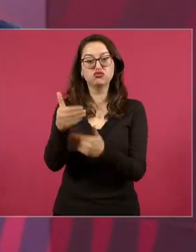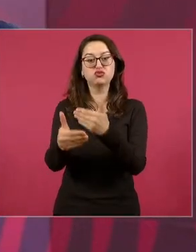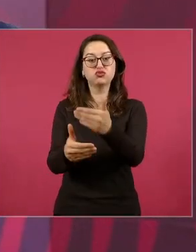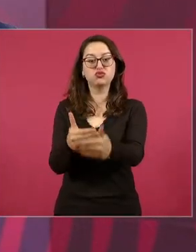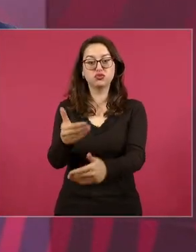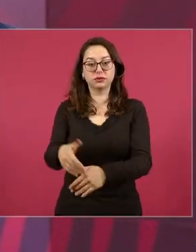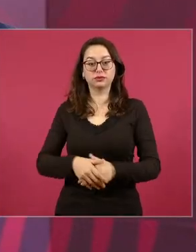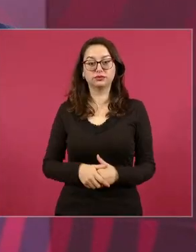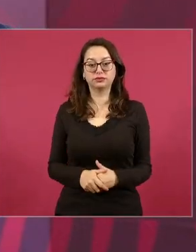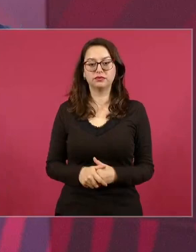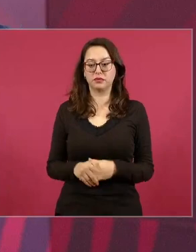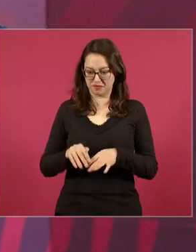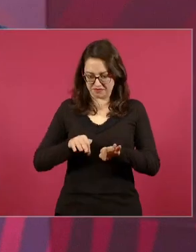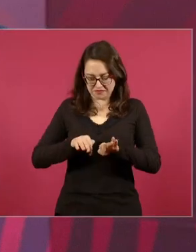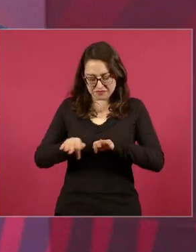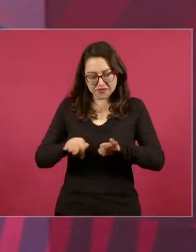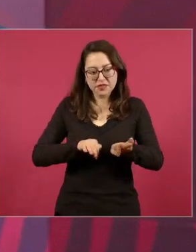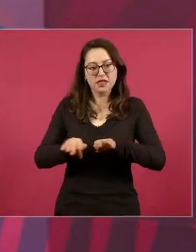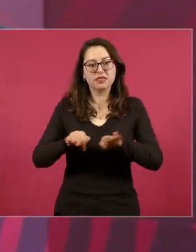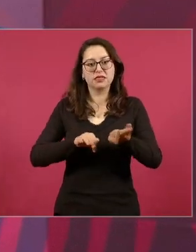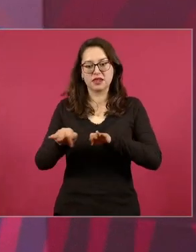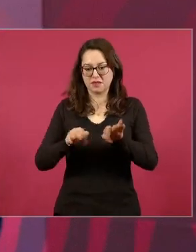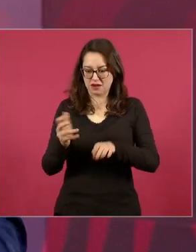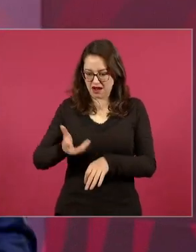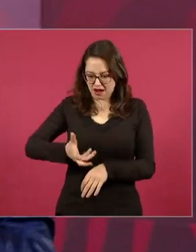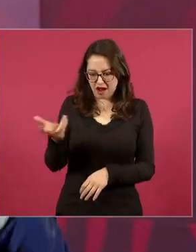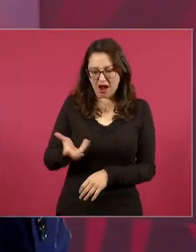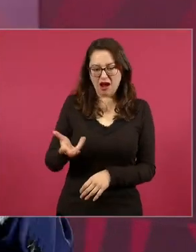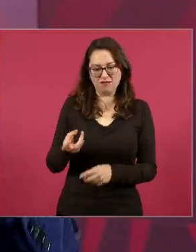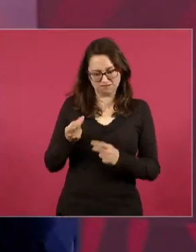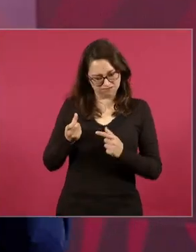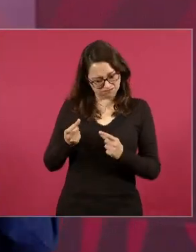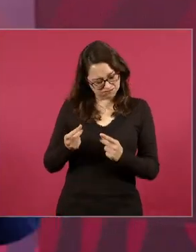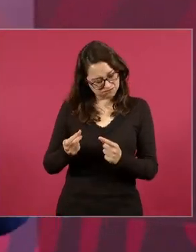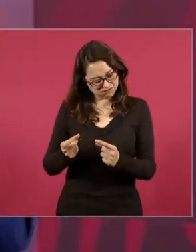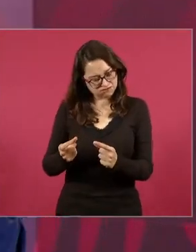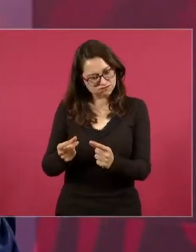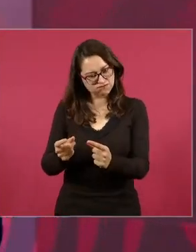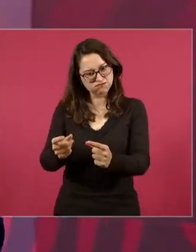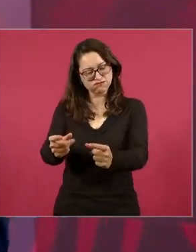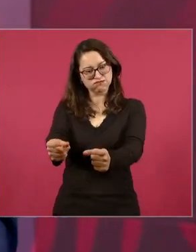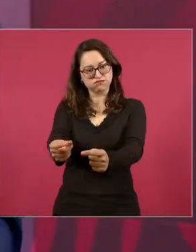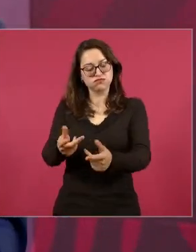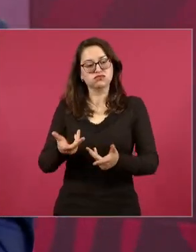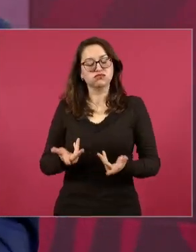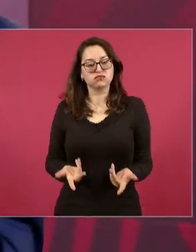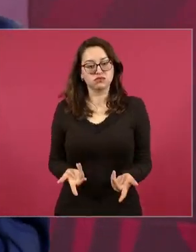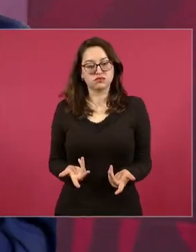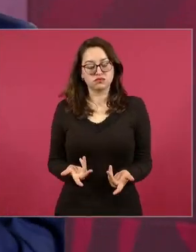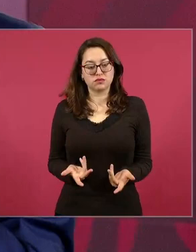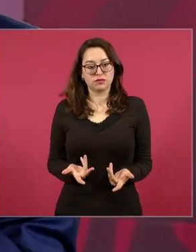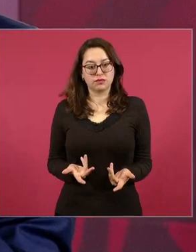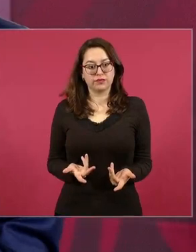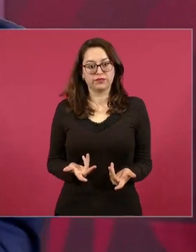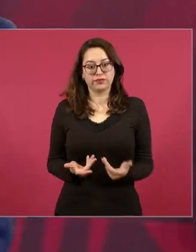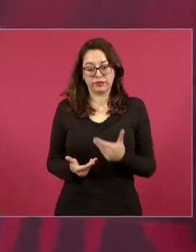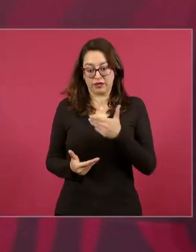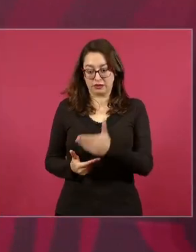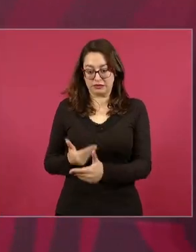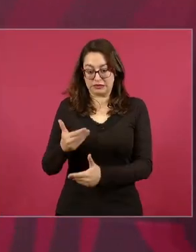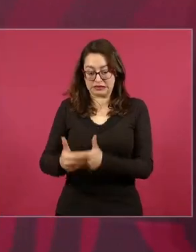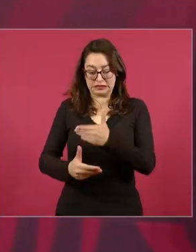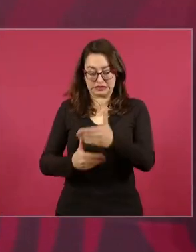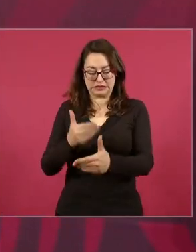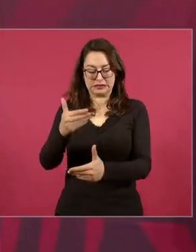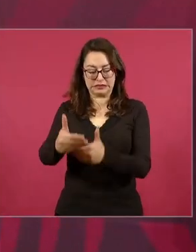trabajemos con profundidad y prisa para que si la mala